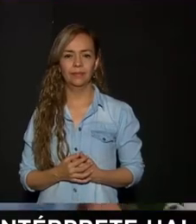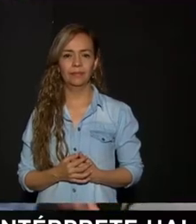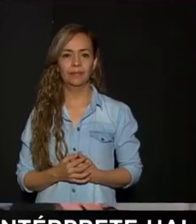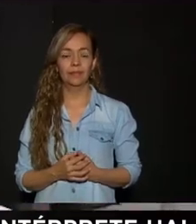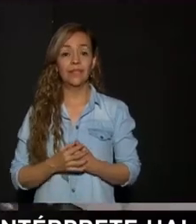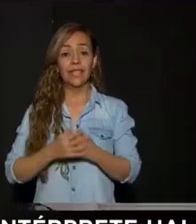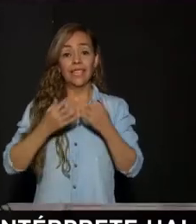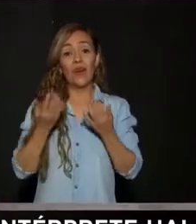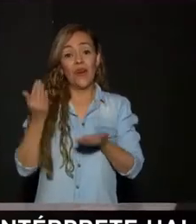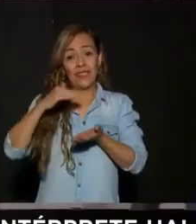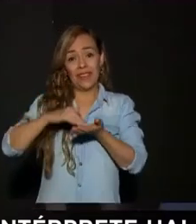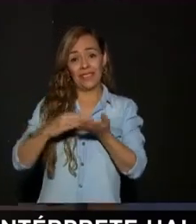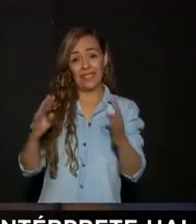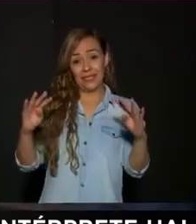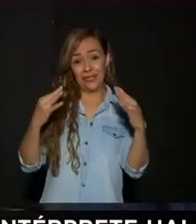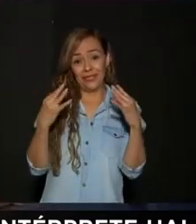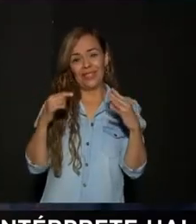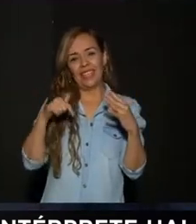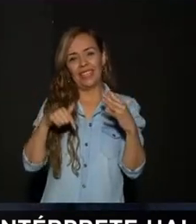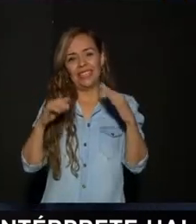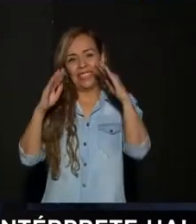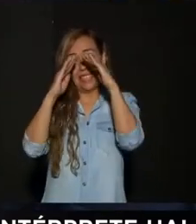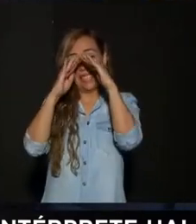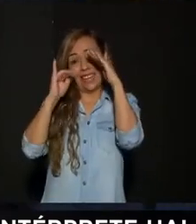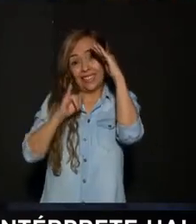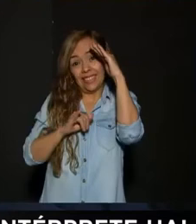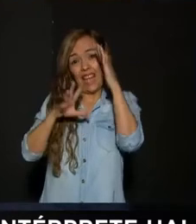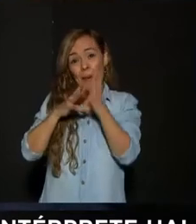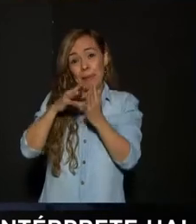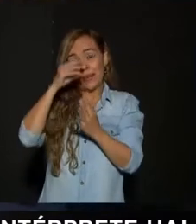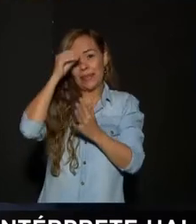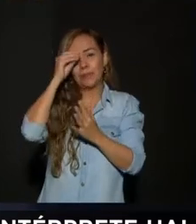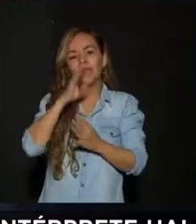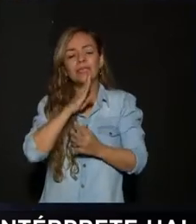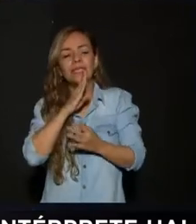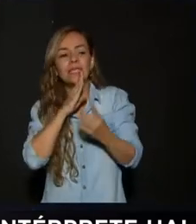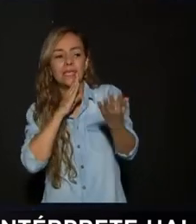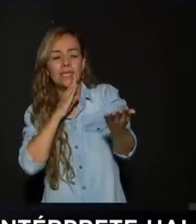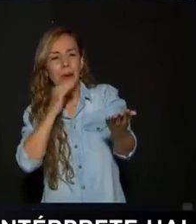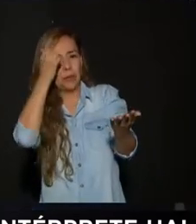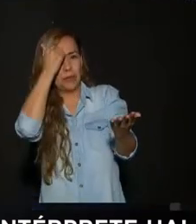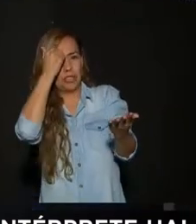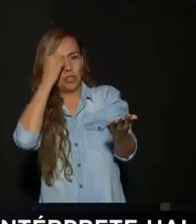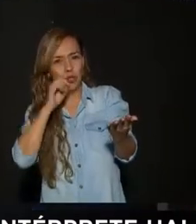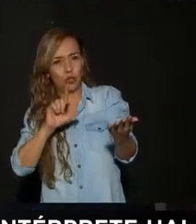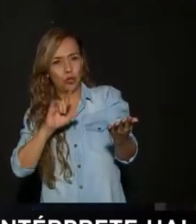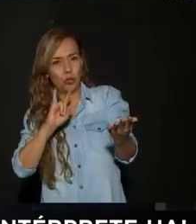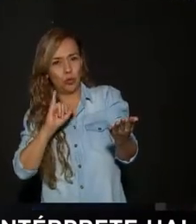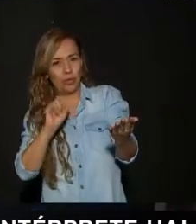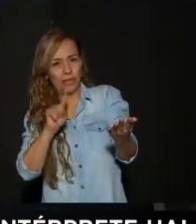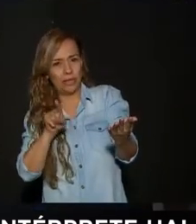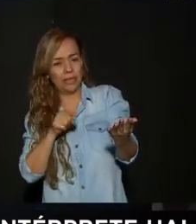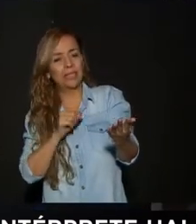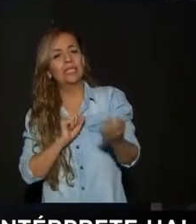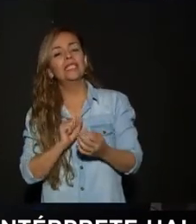Y estamos de regreso En nuestro programa En Casa Aprendemos Y ya está conmigo El profesor Luis Rúa Que quien ha estado